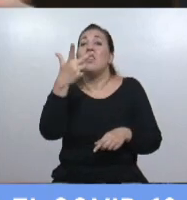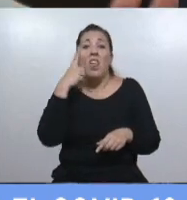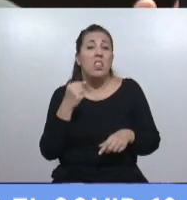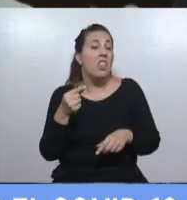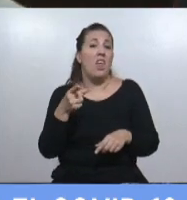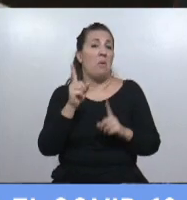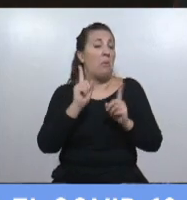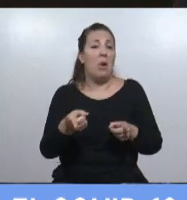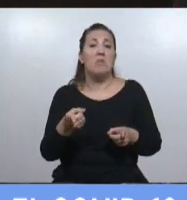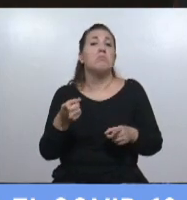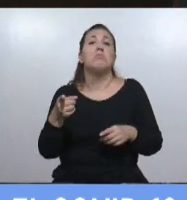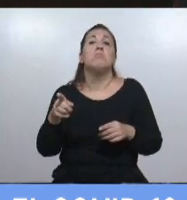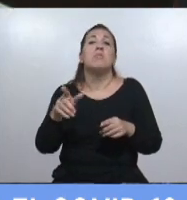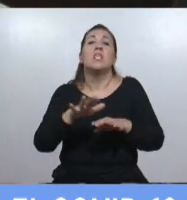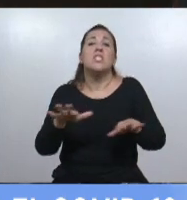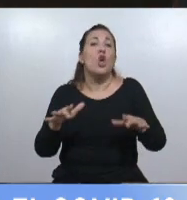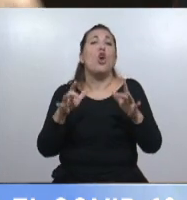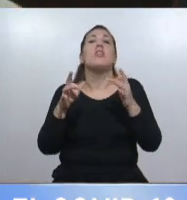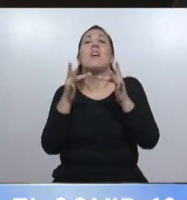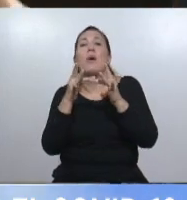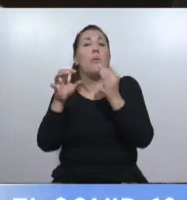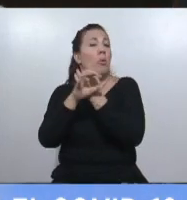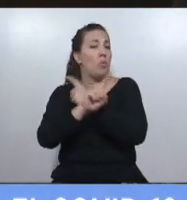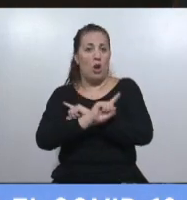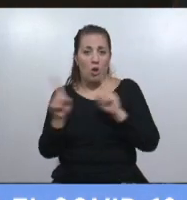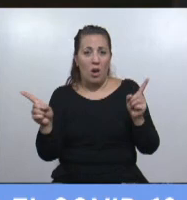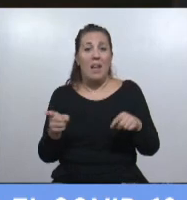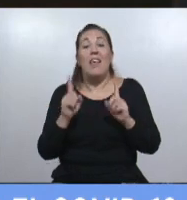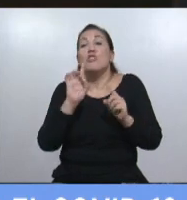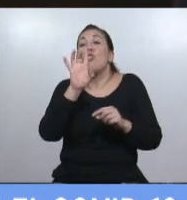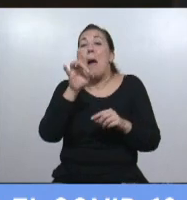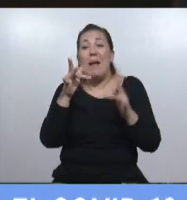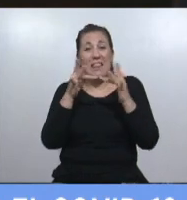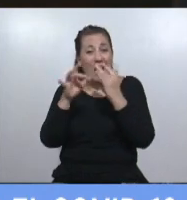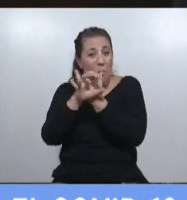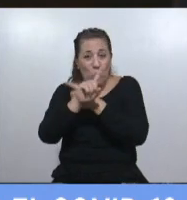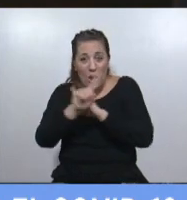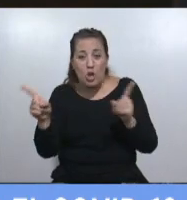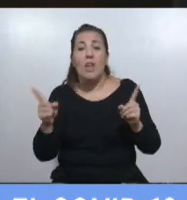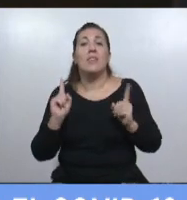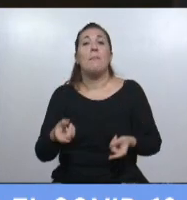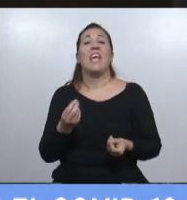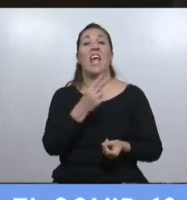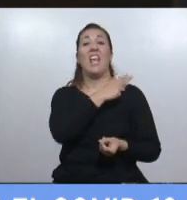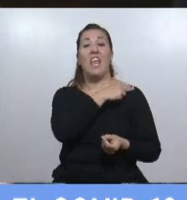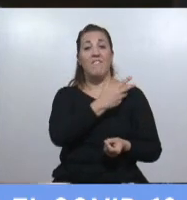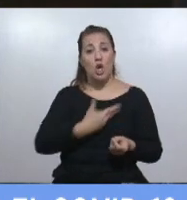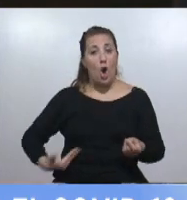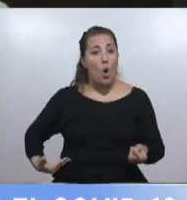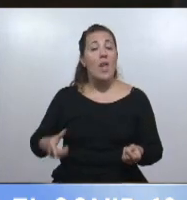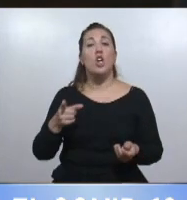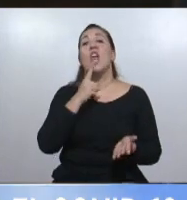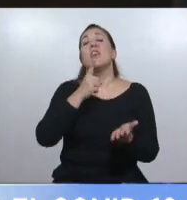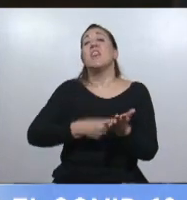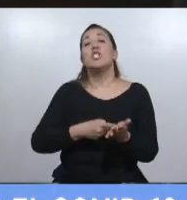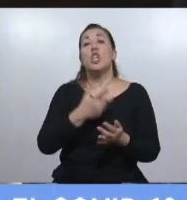porque no tuvieron ni clases virtuales pero además no solamente no tuvieron clases virtuales el jefe de gobierno decidió que